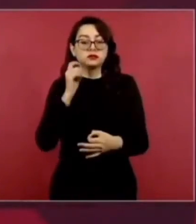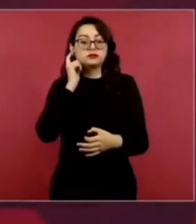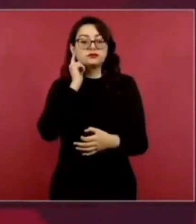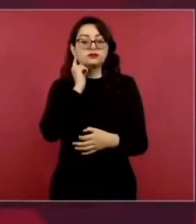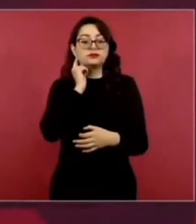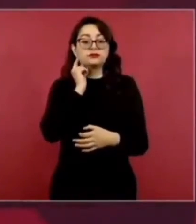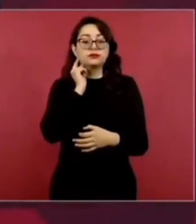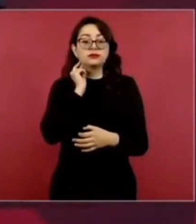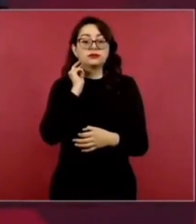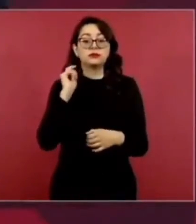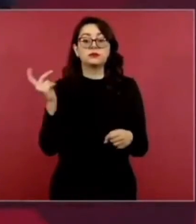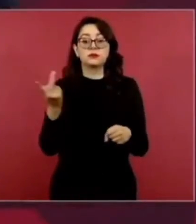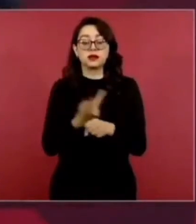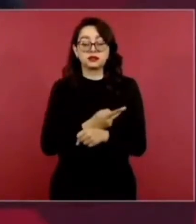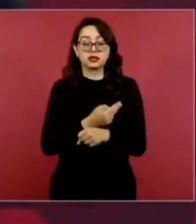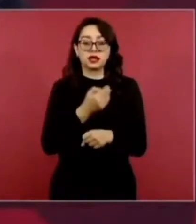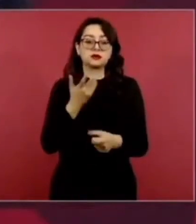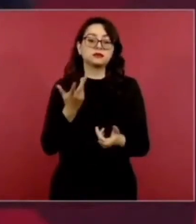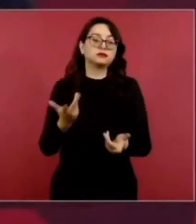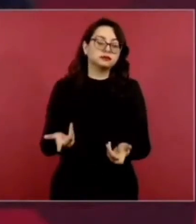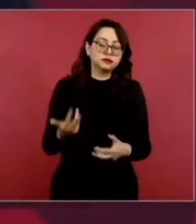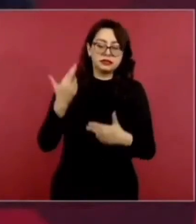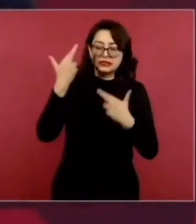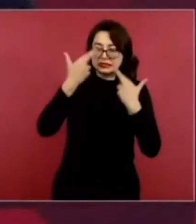pues están haciendo una revisión